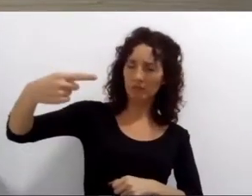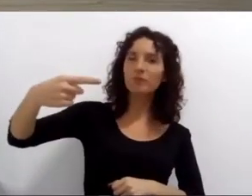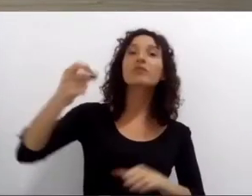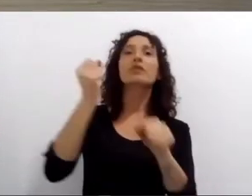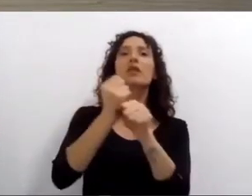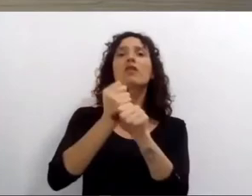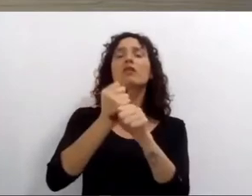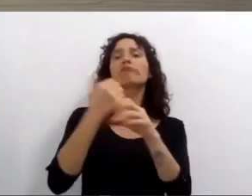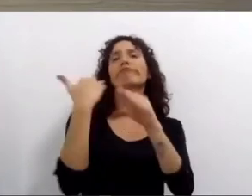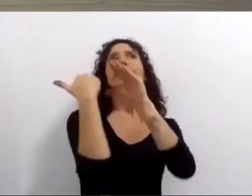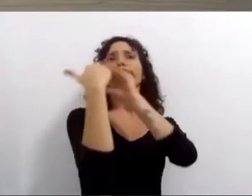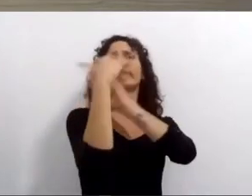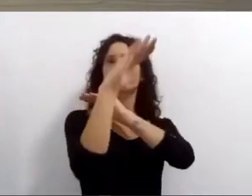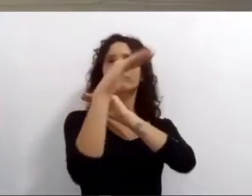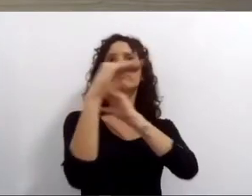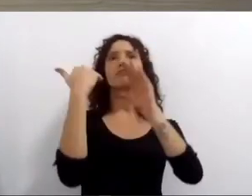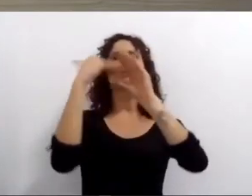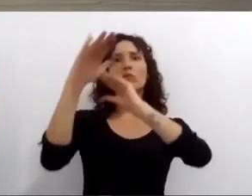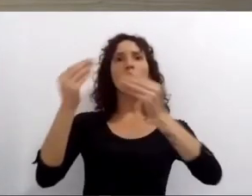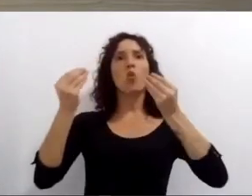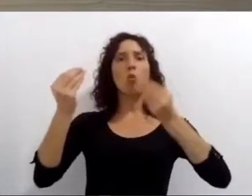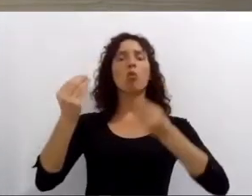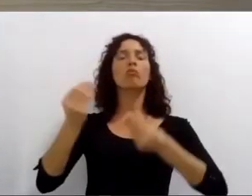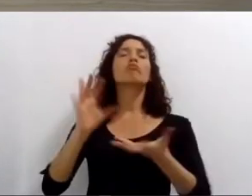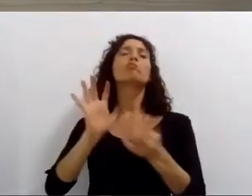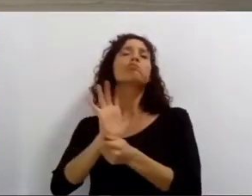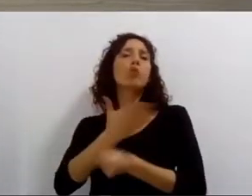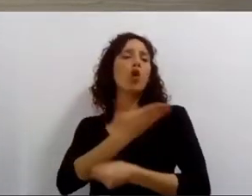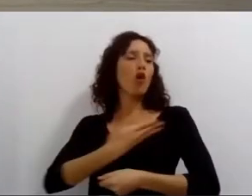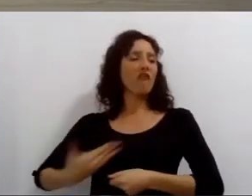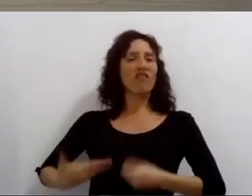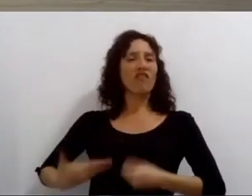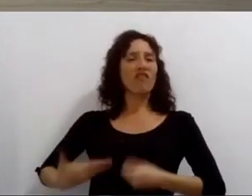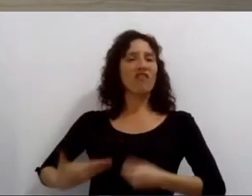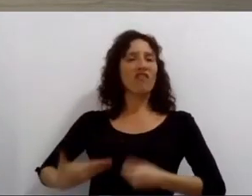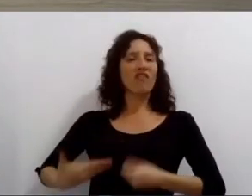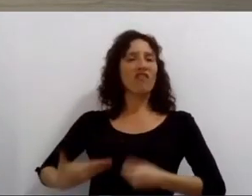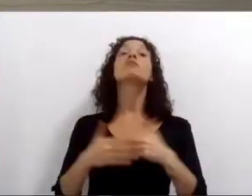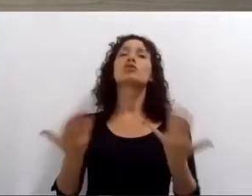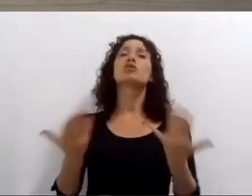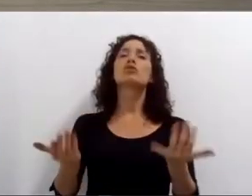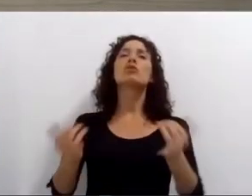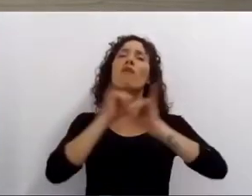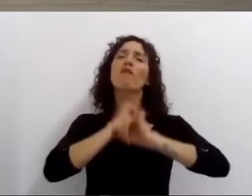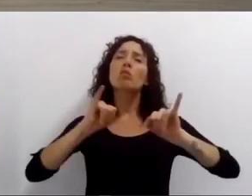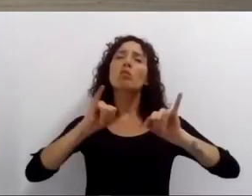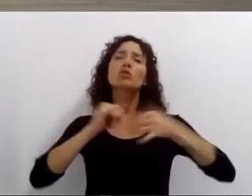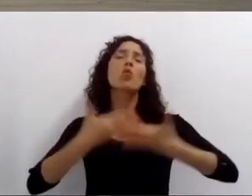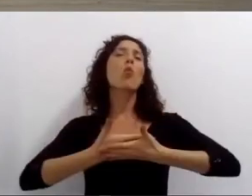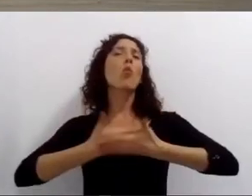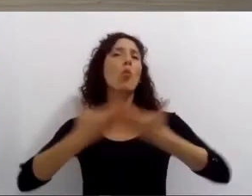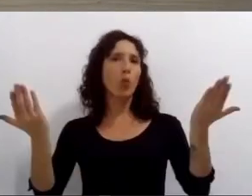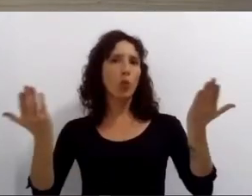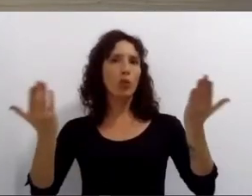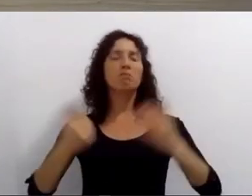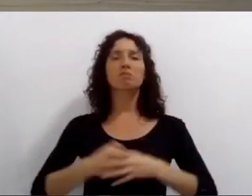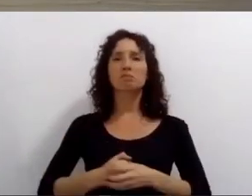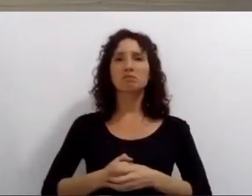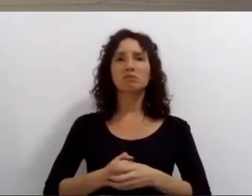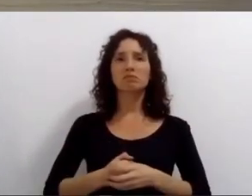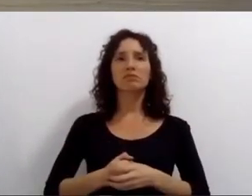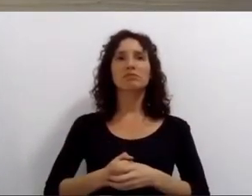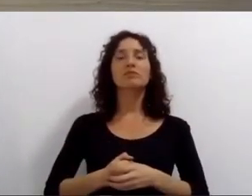gobierno abierto que nos permitirá garantizar el derecho al acceso a la información pública promover la participación y colaboración